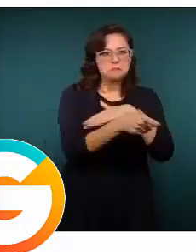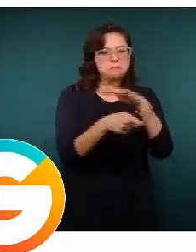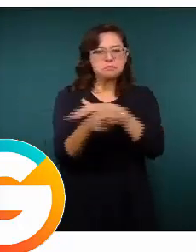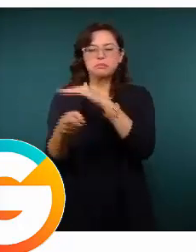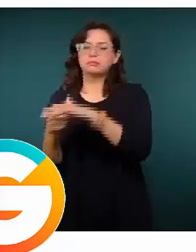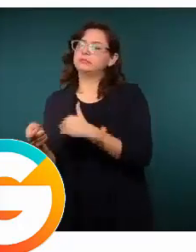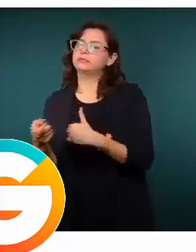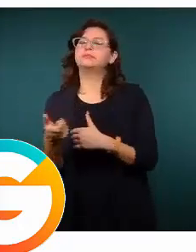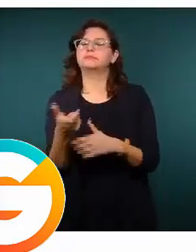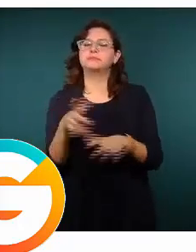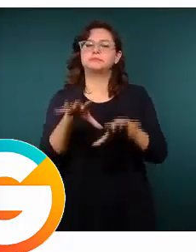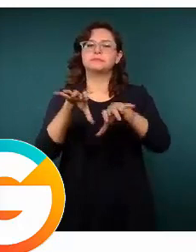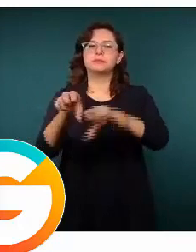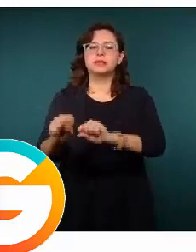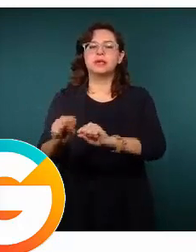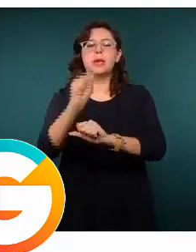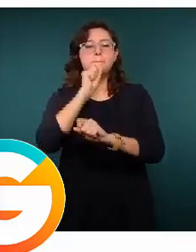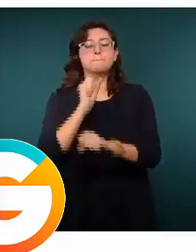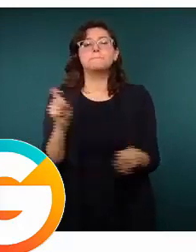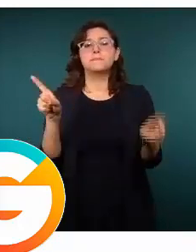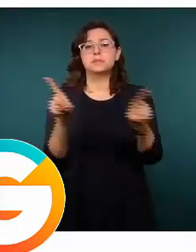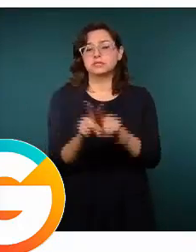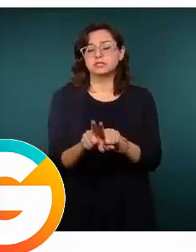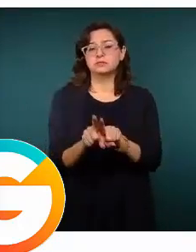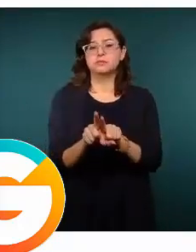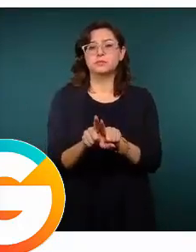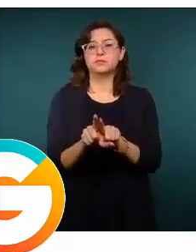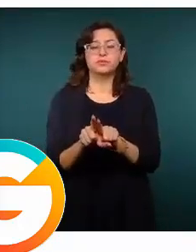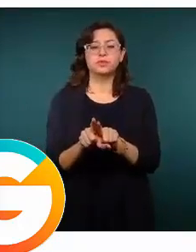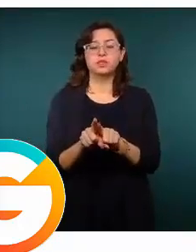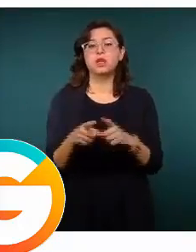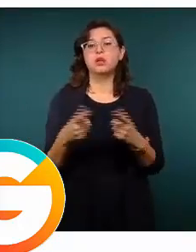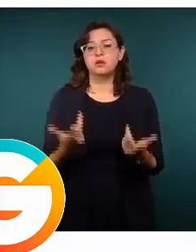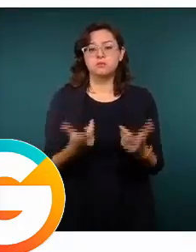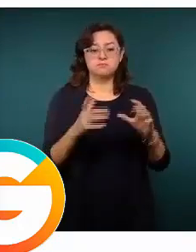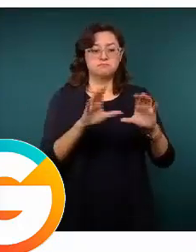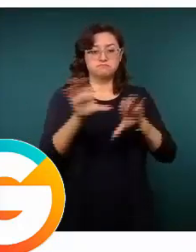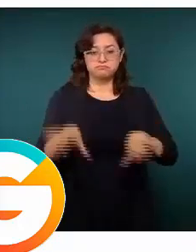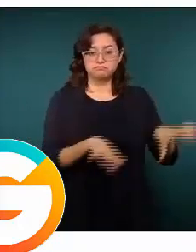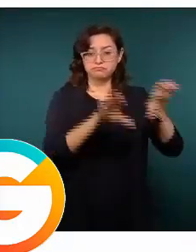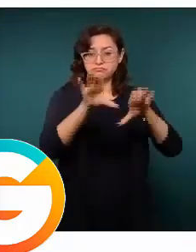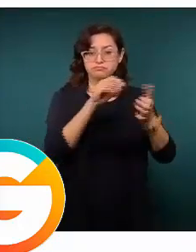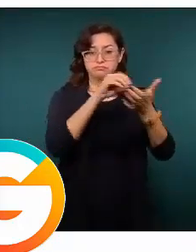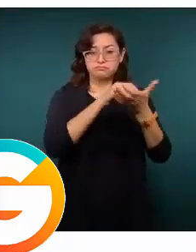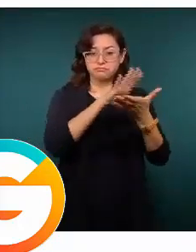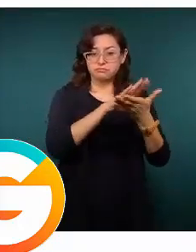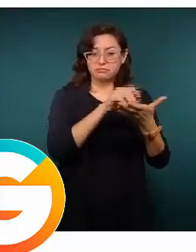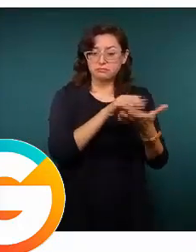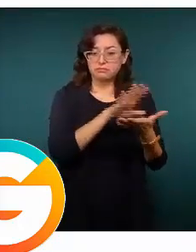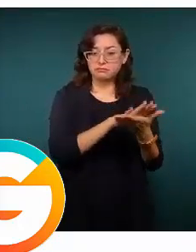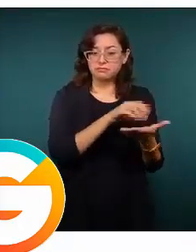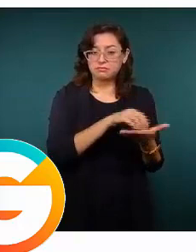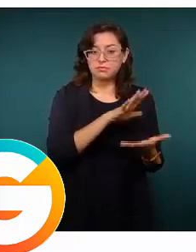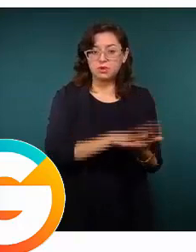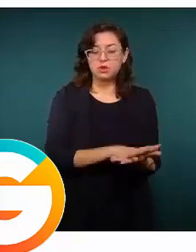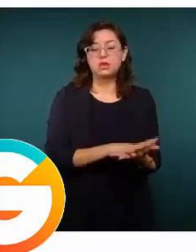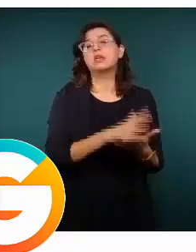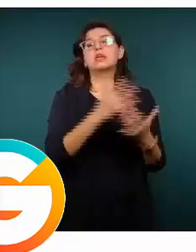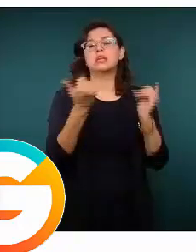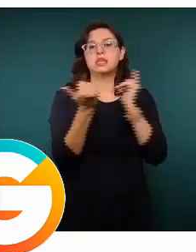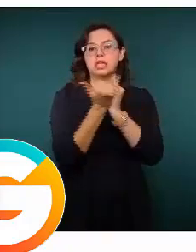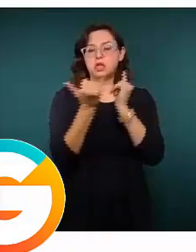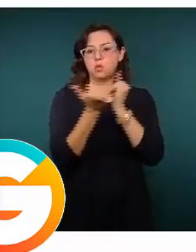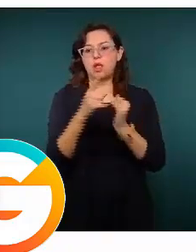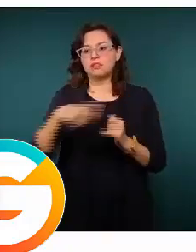Y hemos estado implementando un sistema tanto para el registro de base de datos de números telefónicos